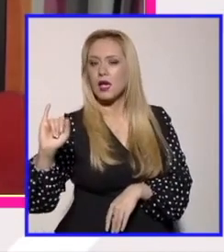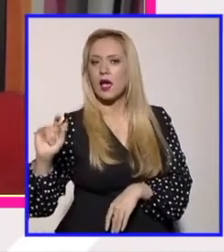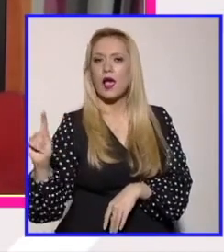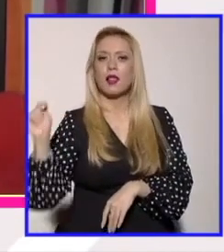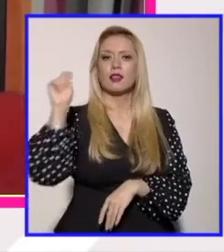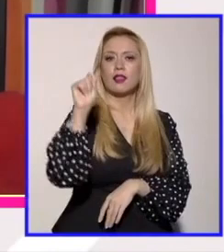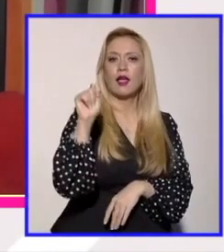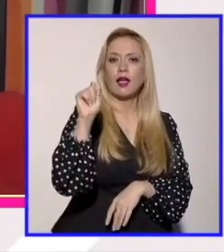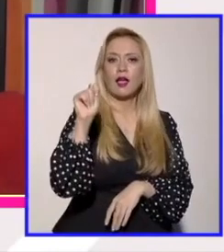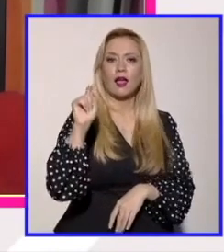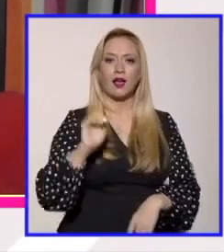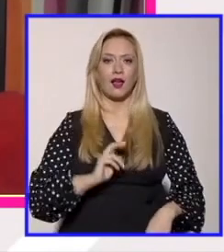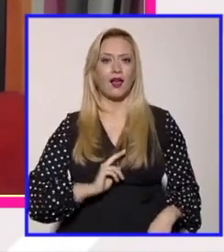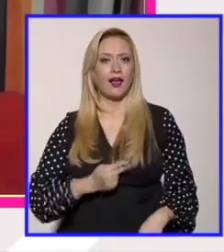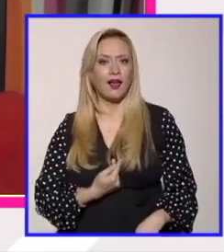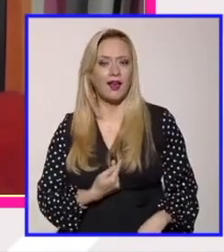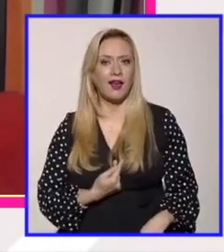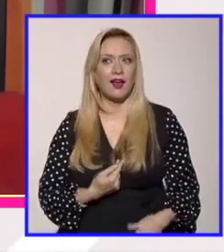gran discusión del acrónimo